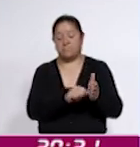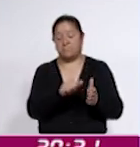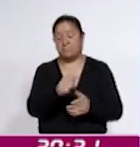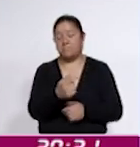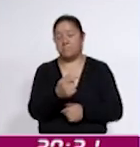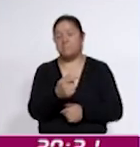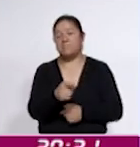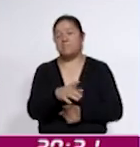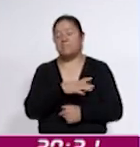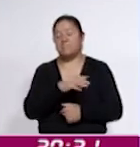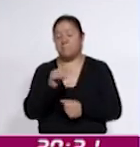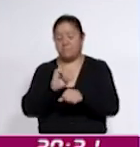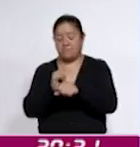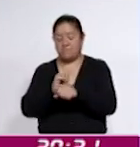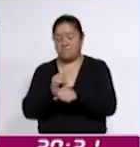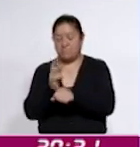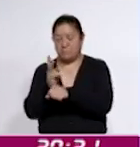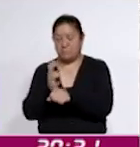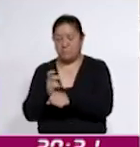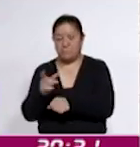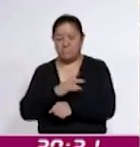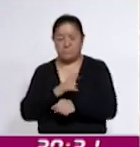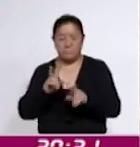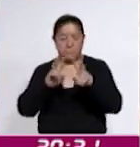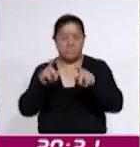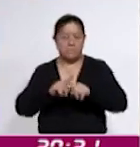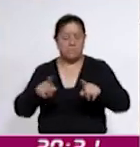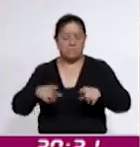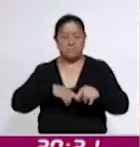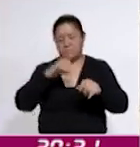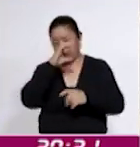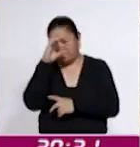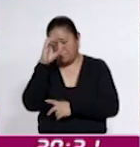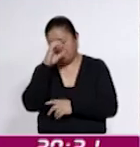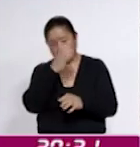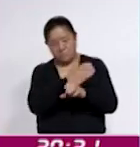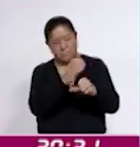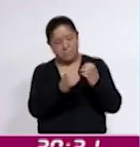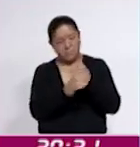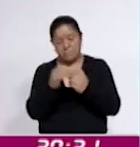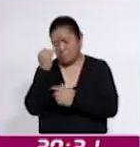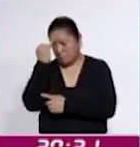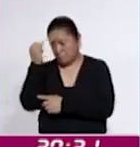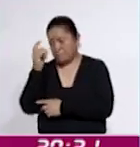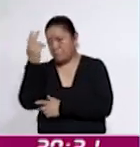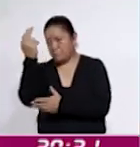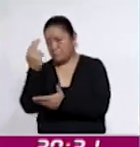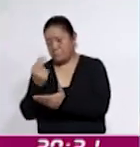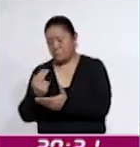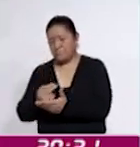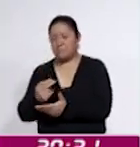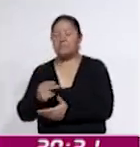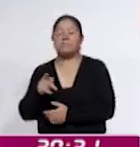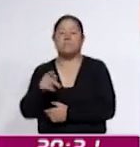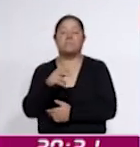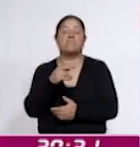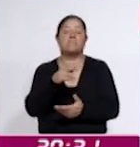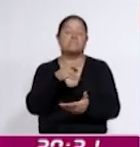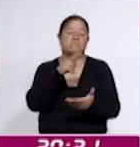abarcarán diversas técnicas y temáticas como fotografía editorial de objetos, creación de obras al óleo y pintura rápida.